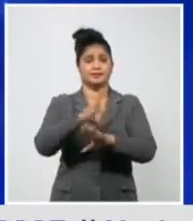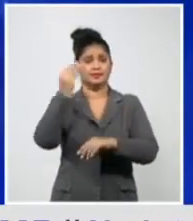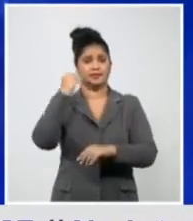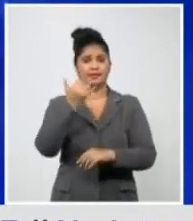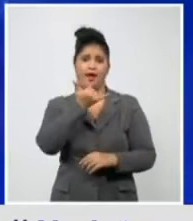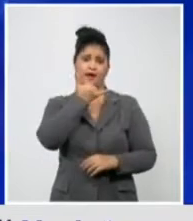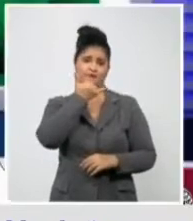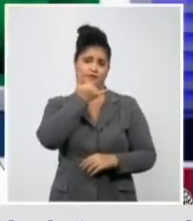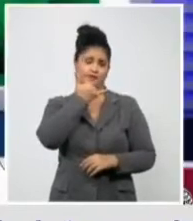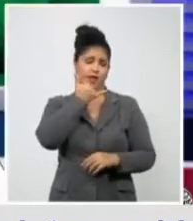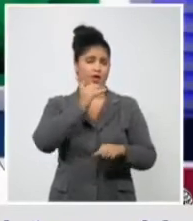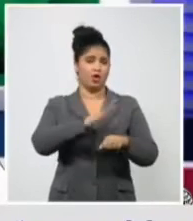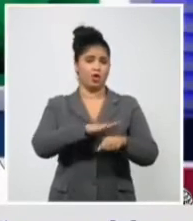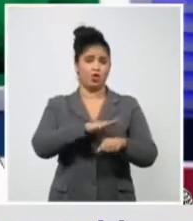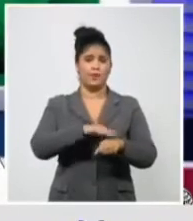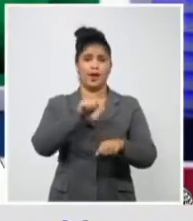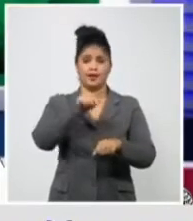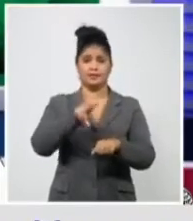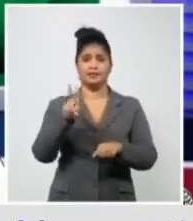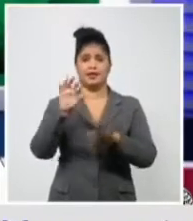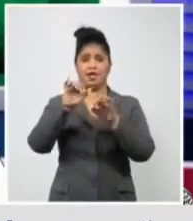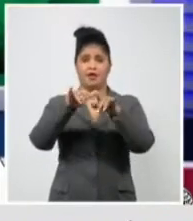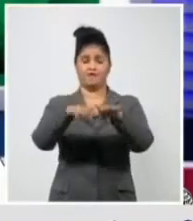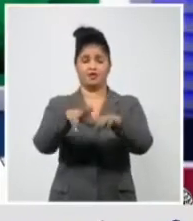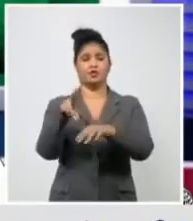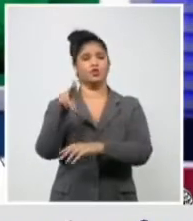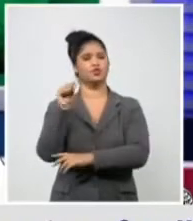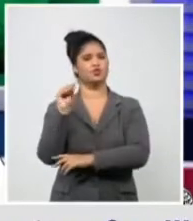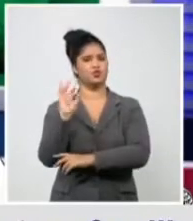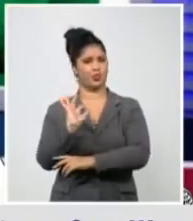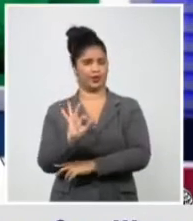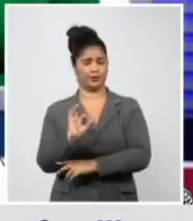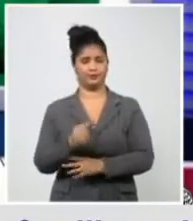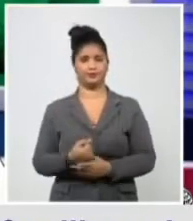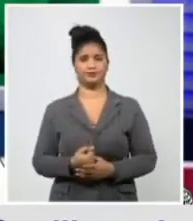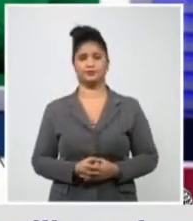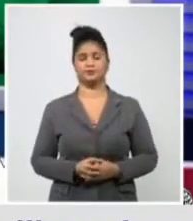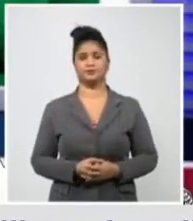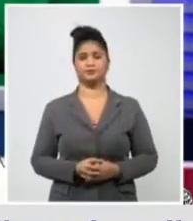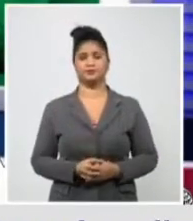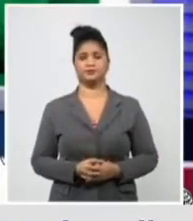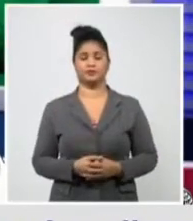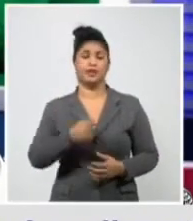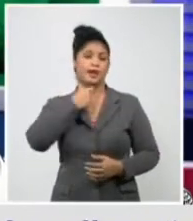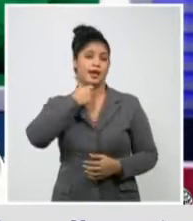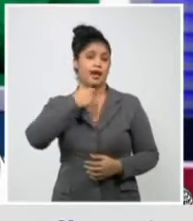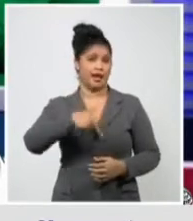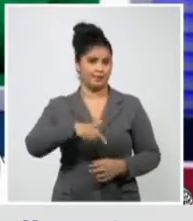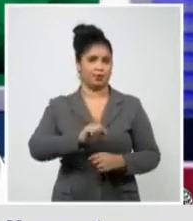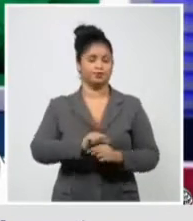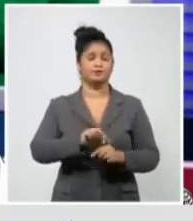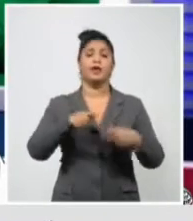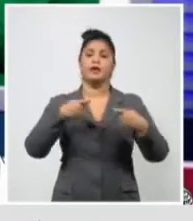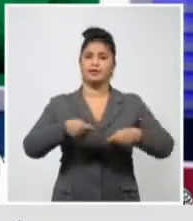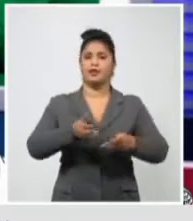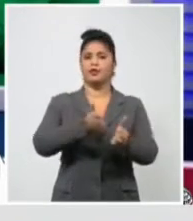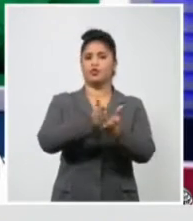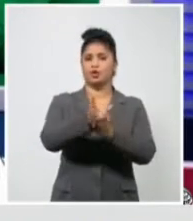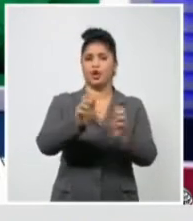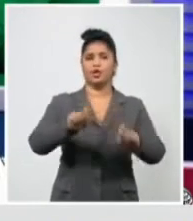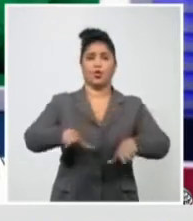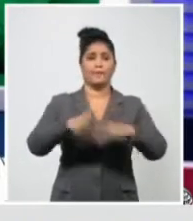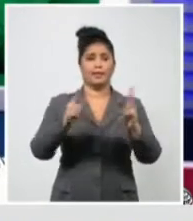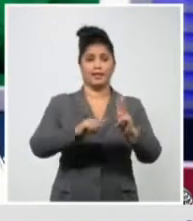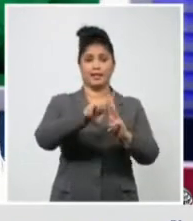países ya está circulando, pero sin embargo, si cumpliéramos con las medidas, si cumpliéramos con los